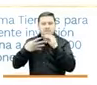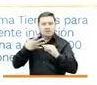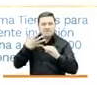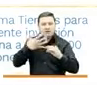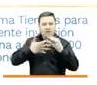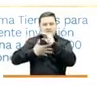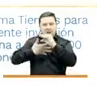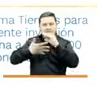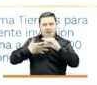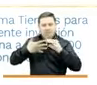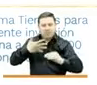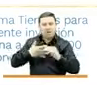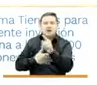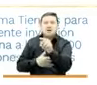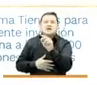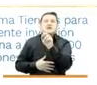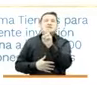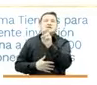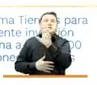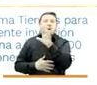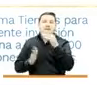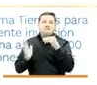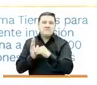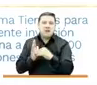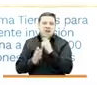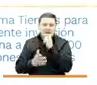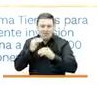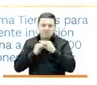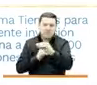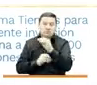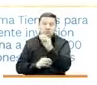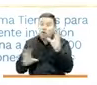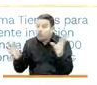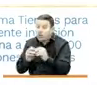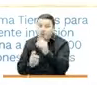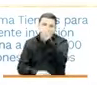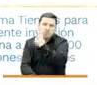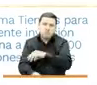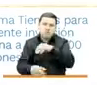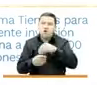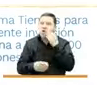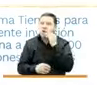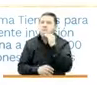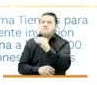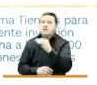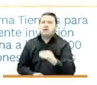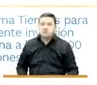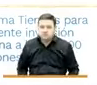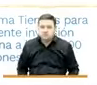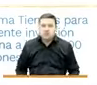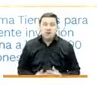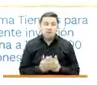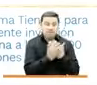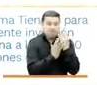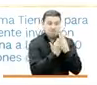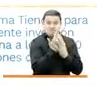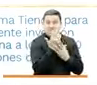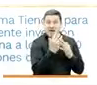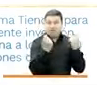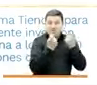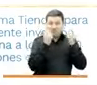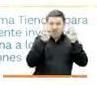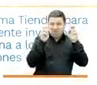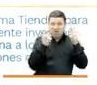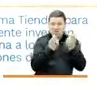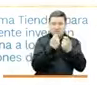mil pesos por hogar y llegamos a un millón de hogares. Humanos que alimentan es uno de nuestros programas